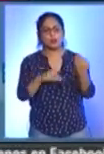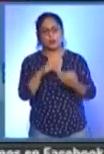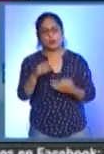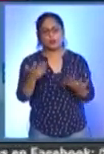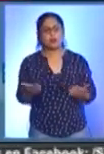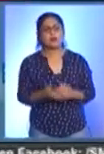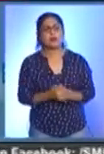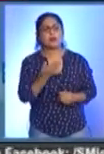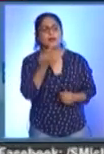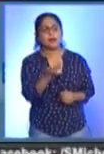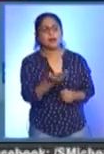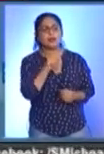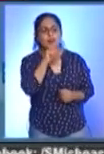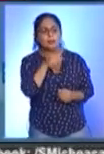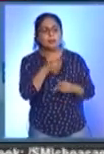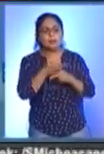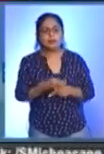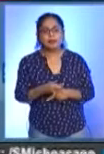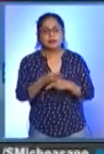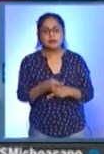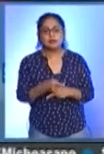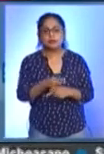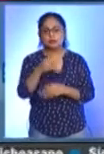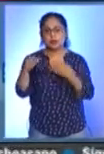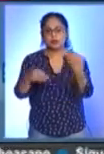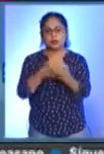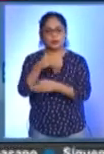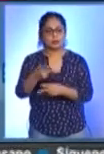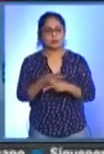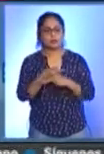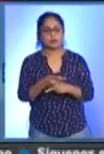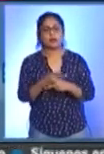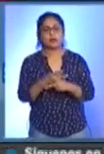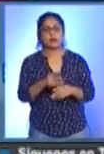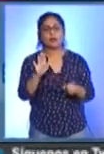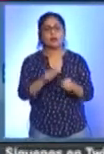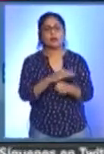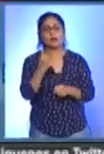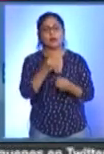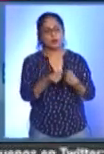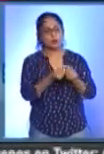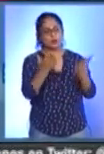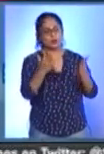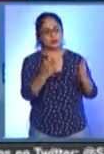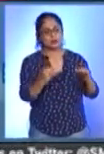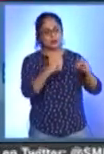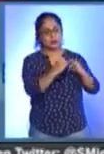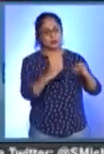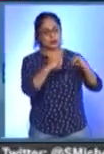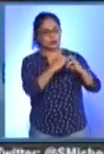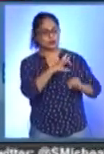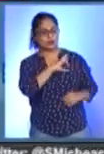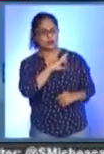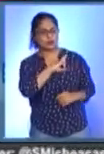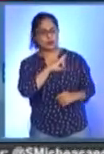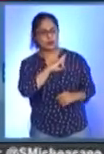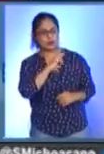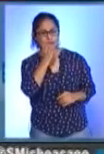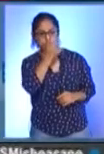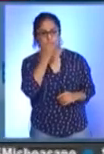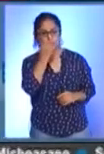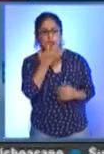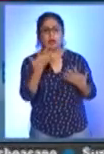Lo que pedimos es paciencia, porque sabemos que muchas de las instituciones privadas están ya